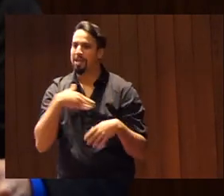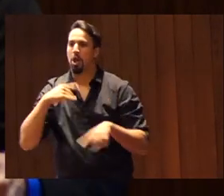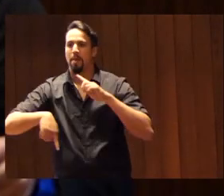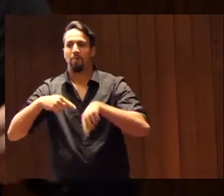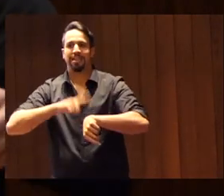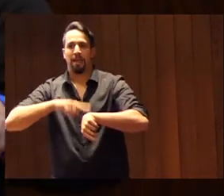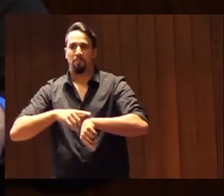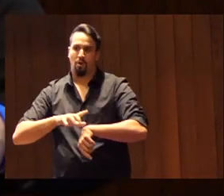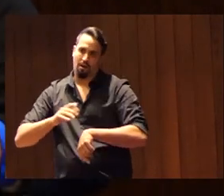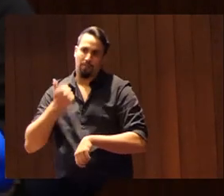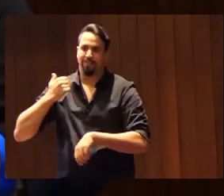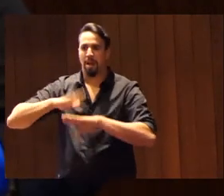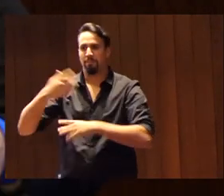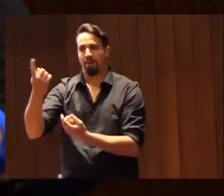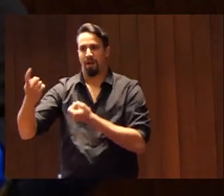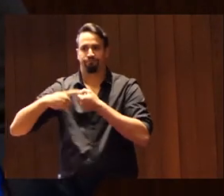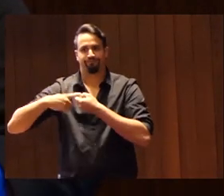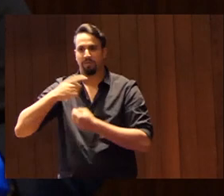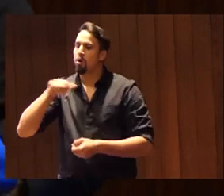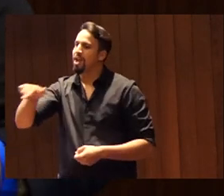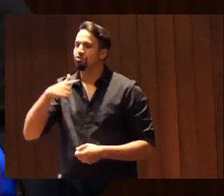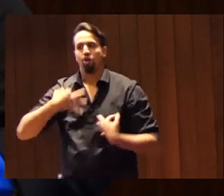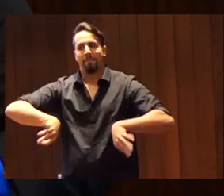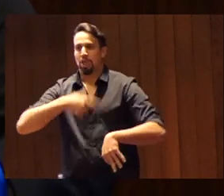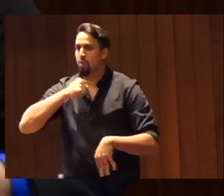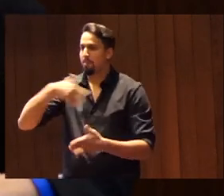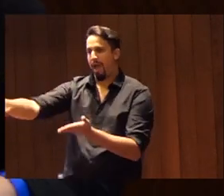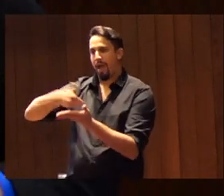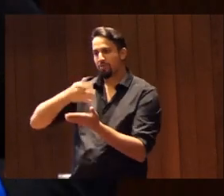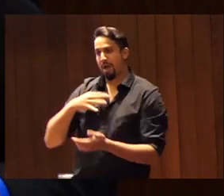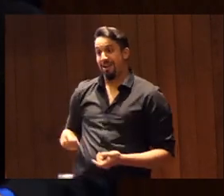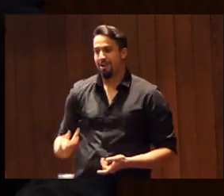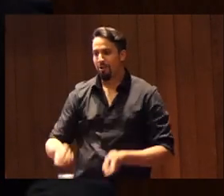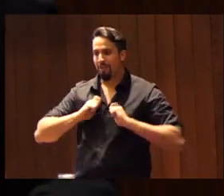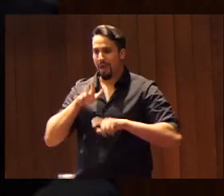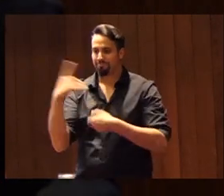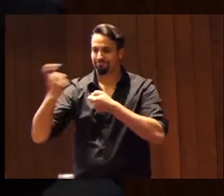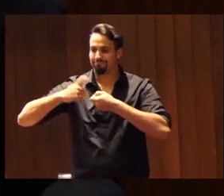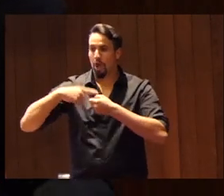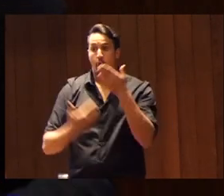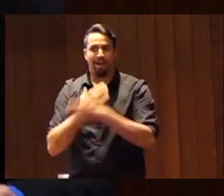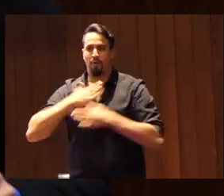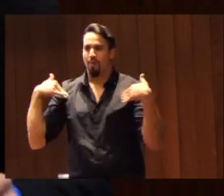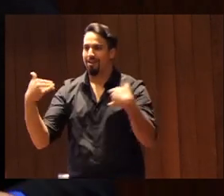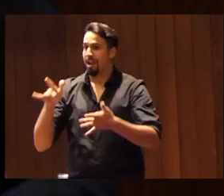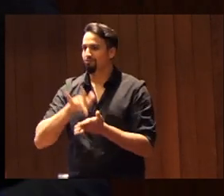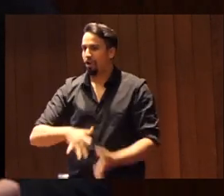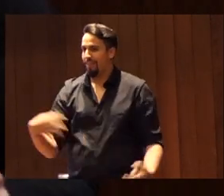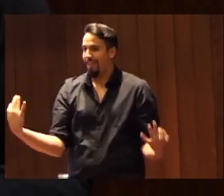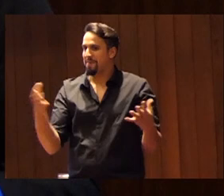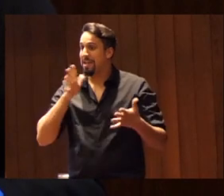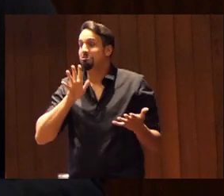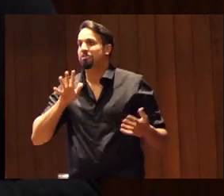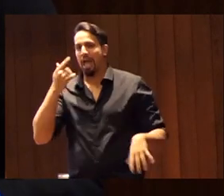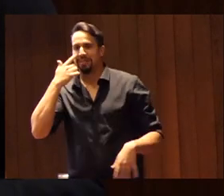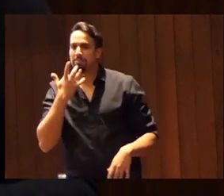intervenciones, que es lo que suele gustar y creo que aporta y enriquece cualquier intervención en cualquier jornada. Vamos a ver si podemos.